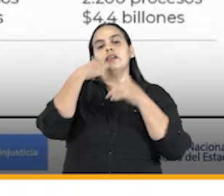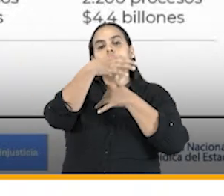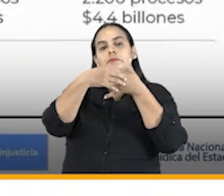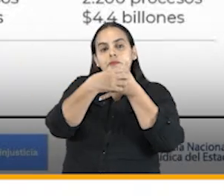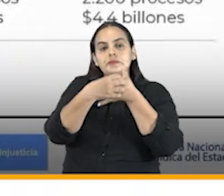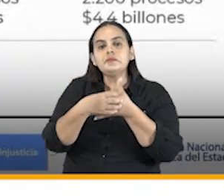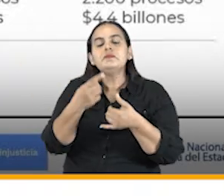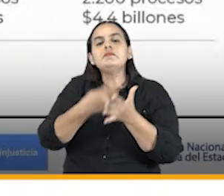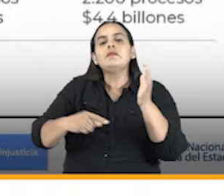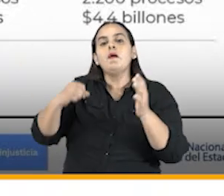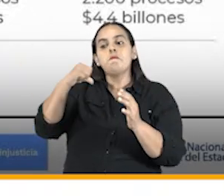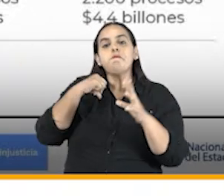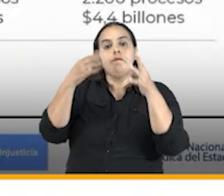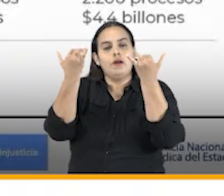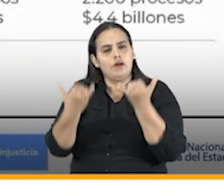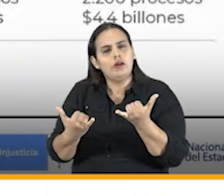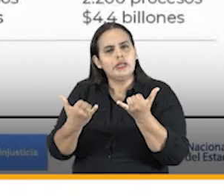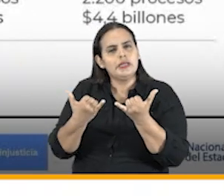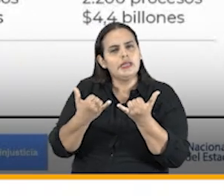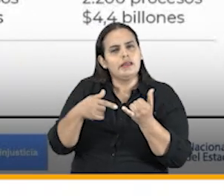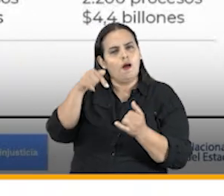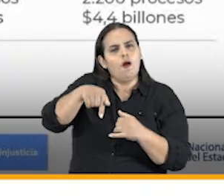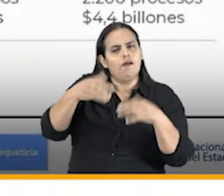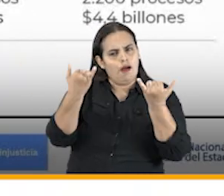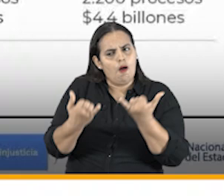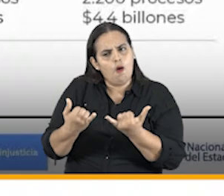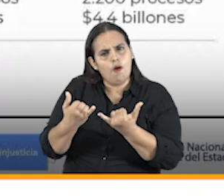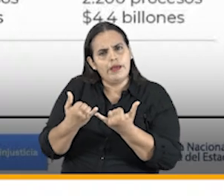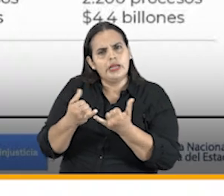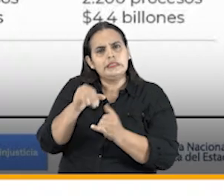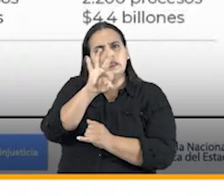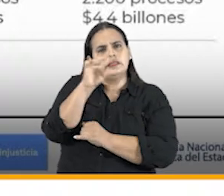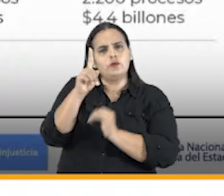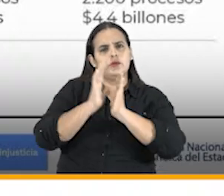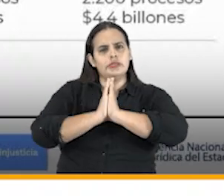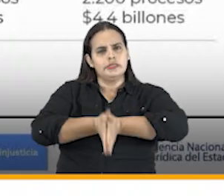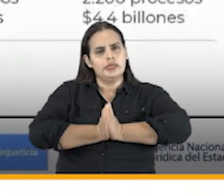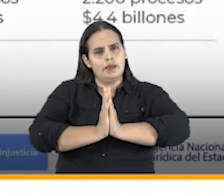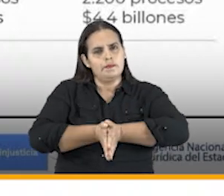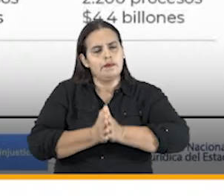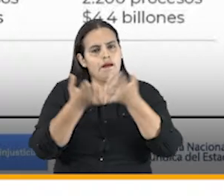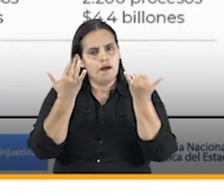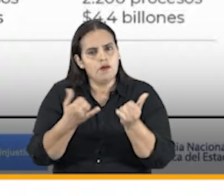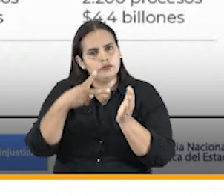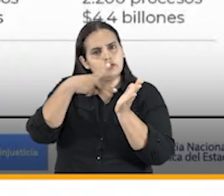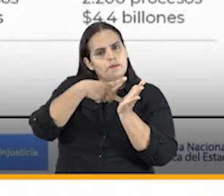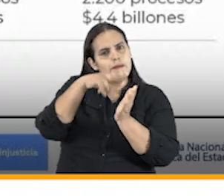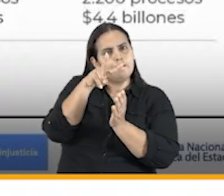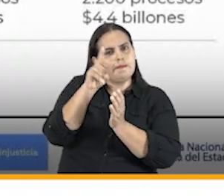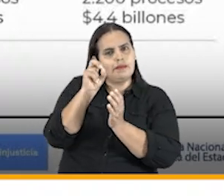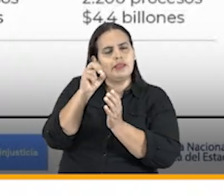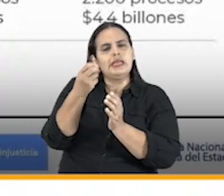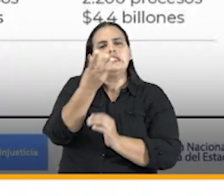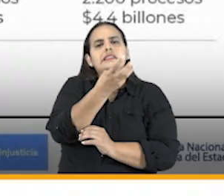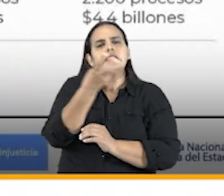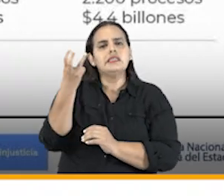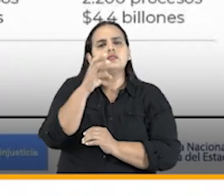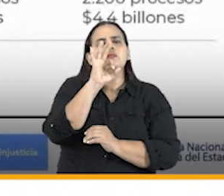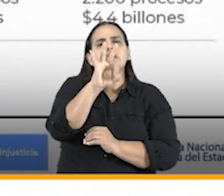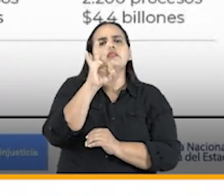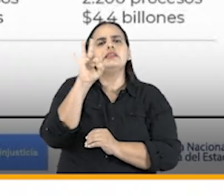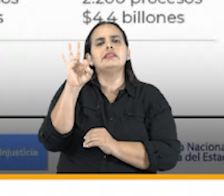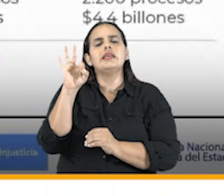mil, perdón, tiene a corte 31 de diciembre del 2020, 333 mil 20